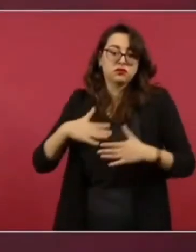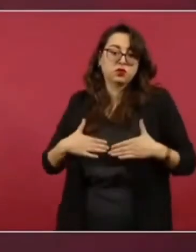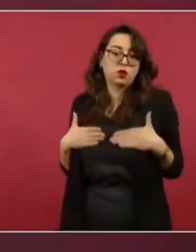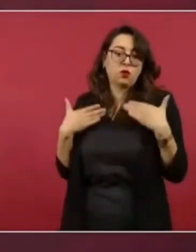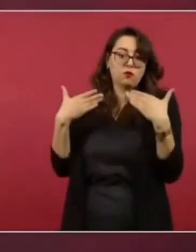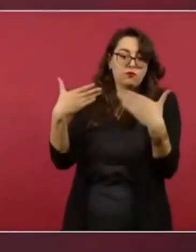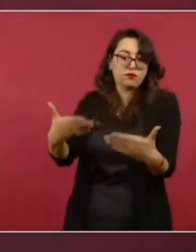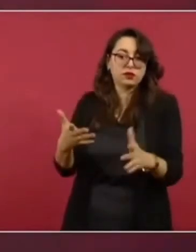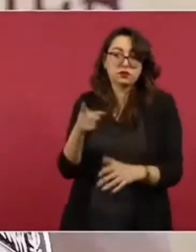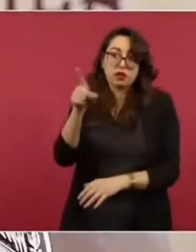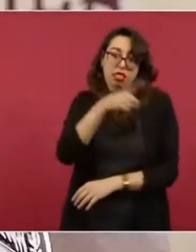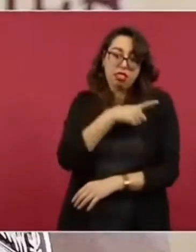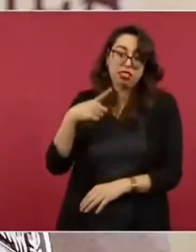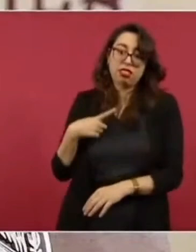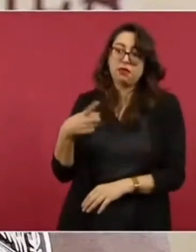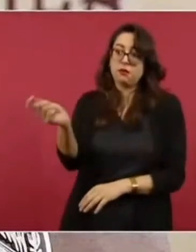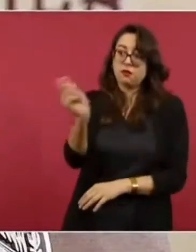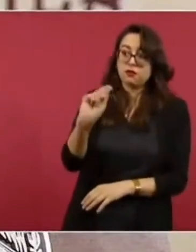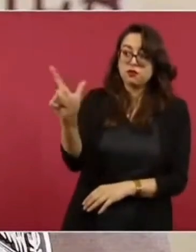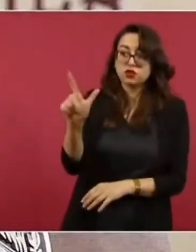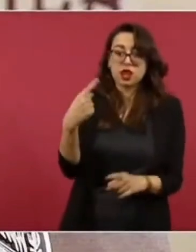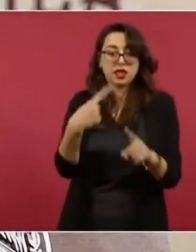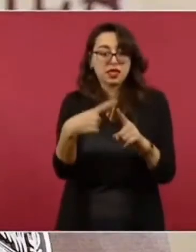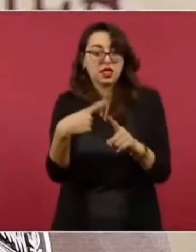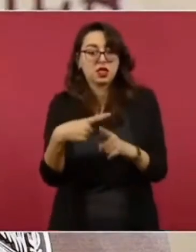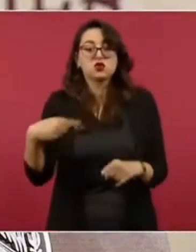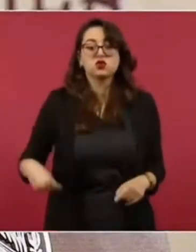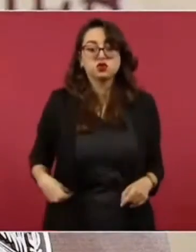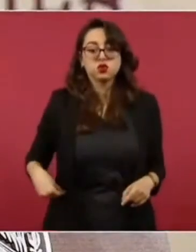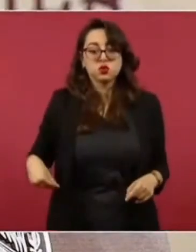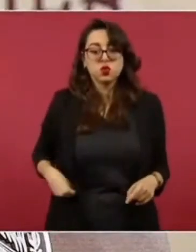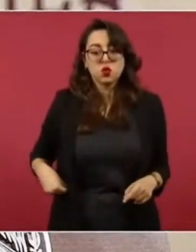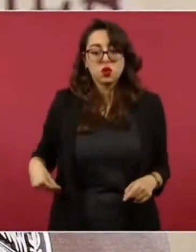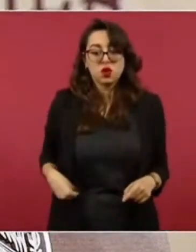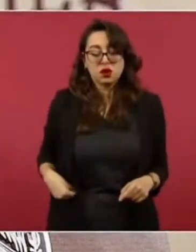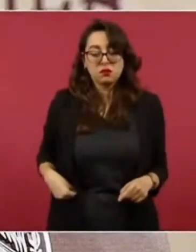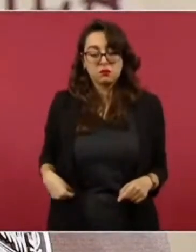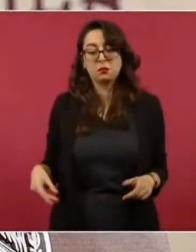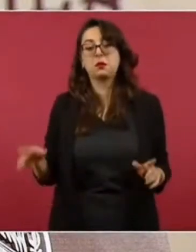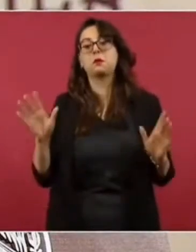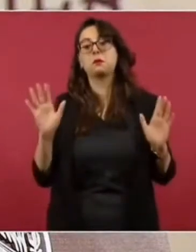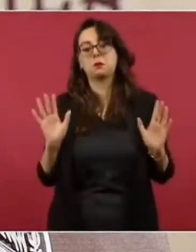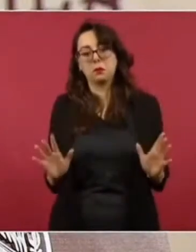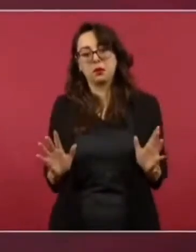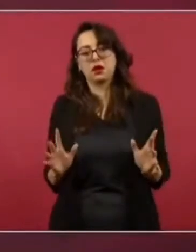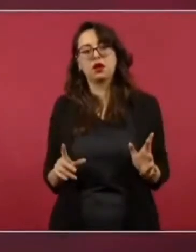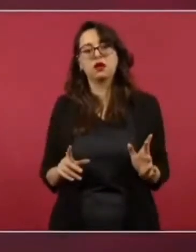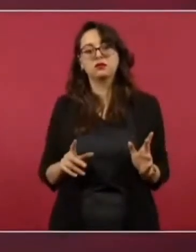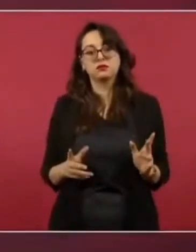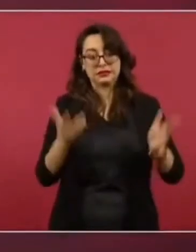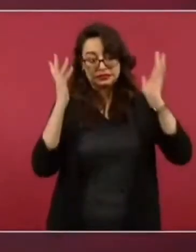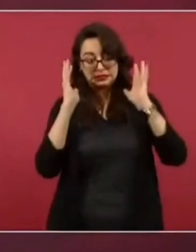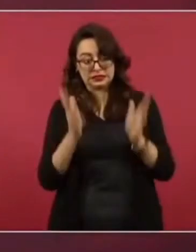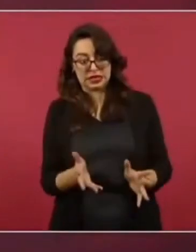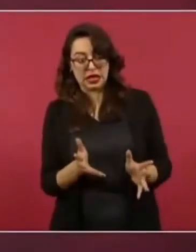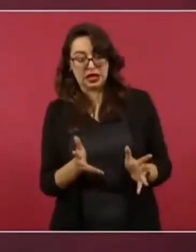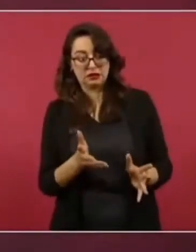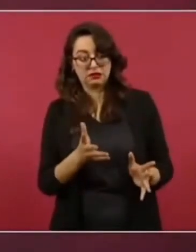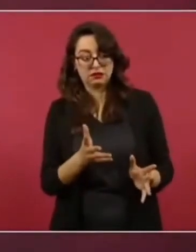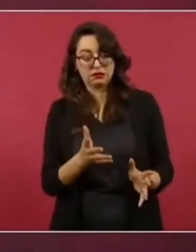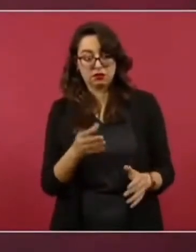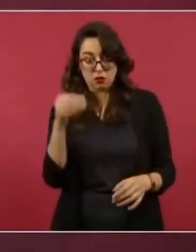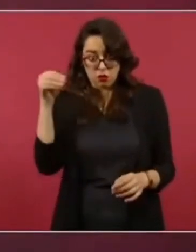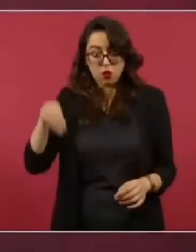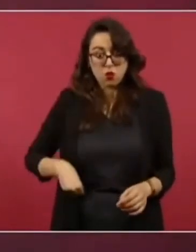profesionalismo, que deslinde responsabilidades y, en todo caso, que pida la judicialización de